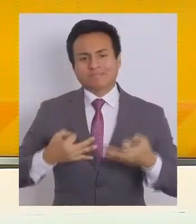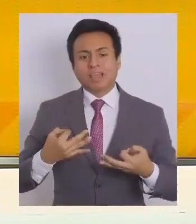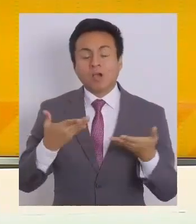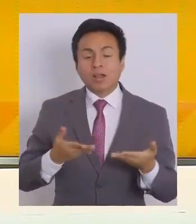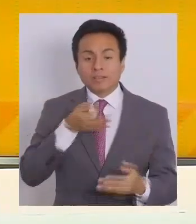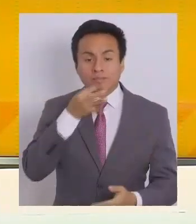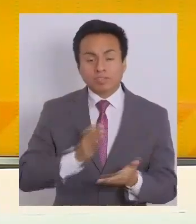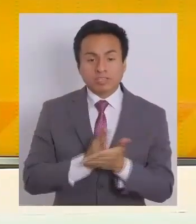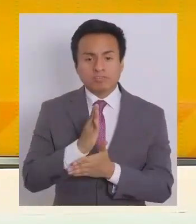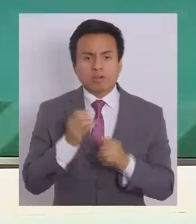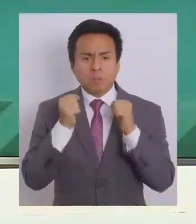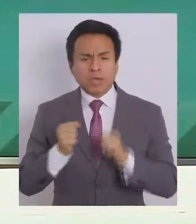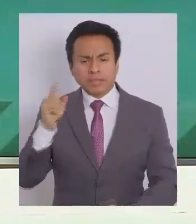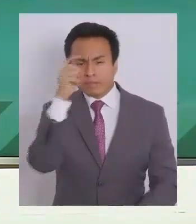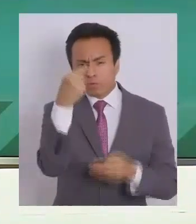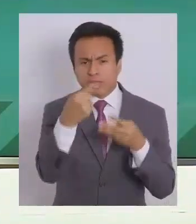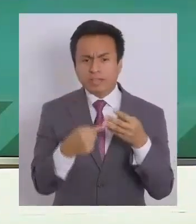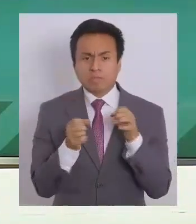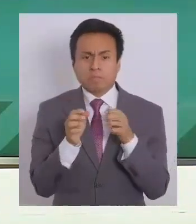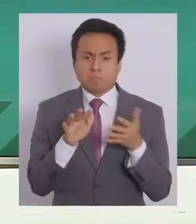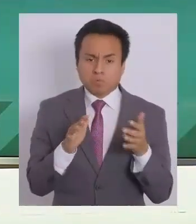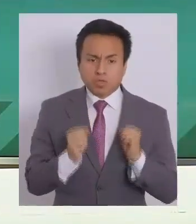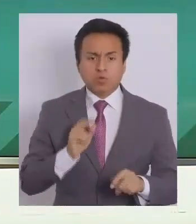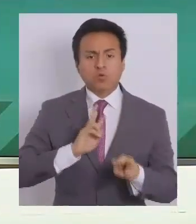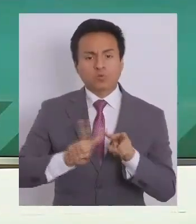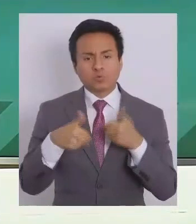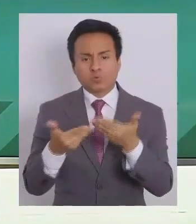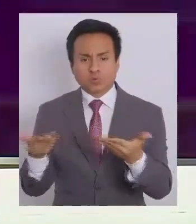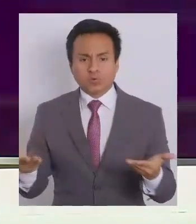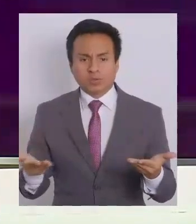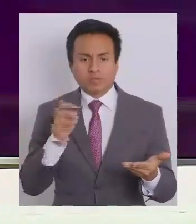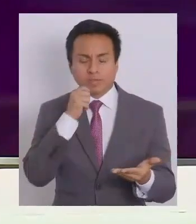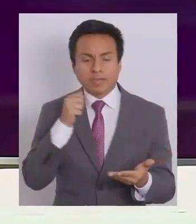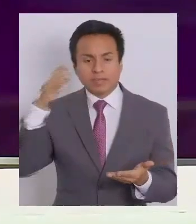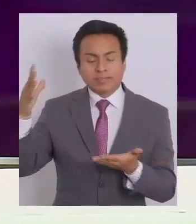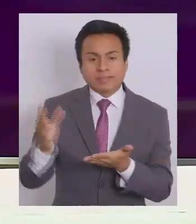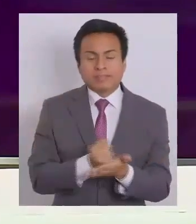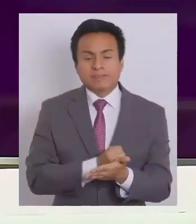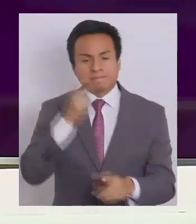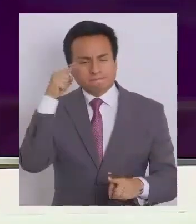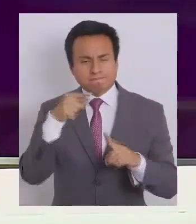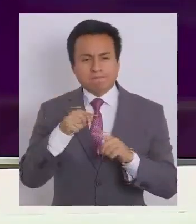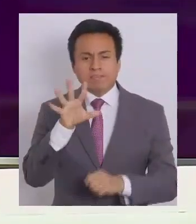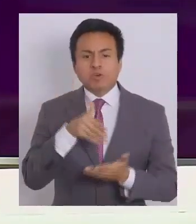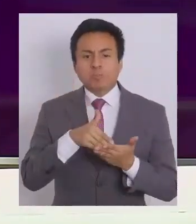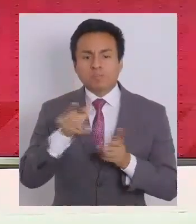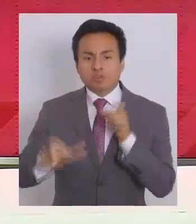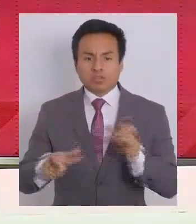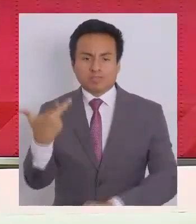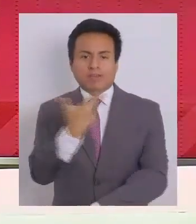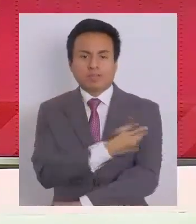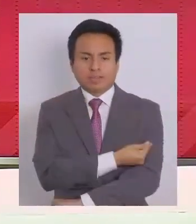inicio, obviamente pueden haber algunas dificultades que, por supuesto, que vamos a solucionar de forma que podamos alcanzar esa gigantesca meta que son esos 5 millones de